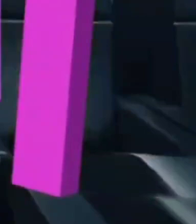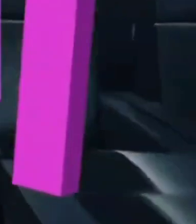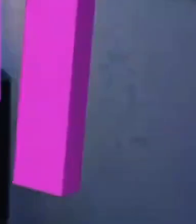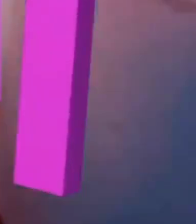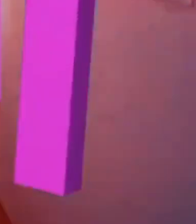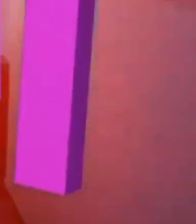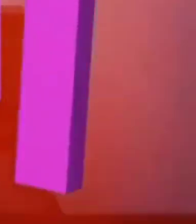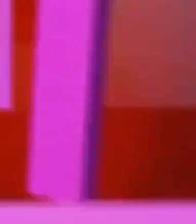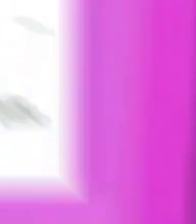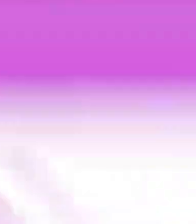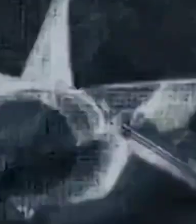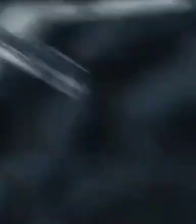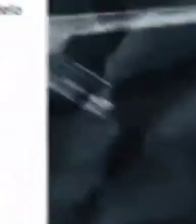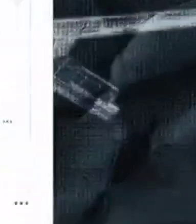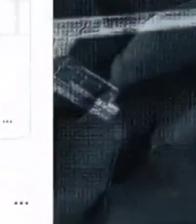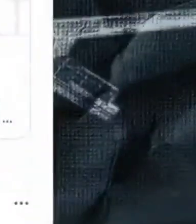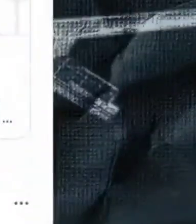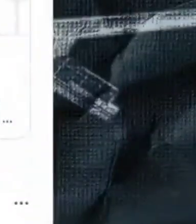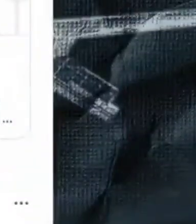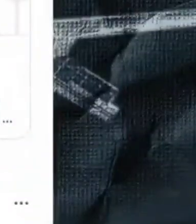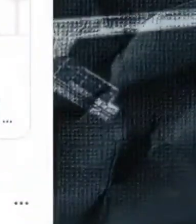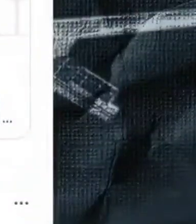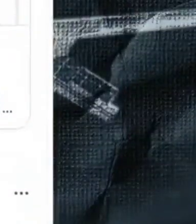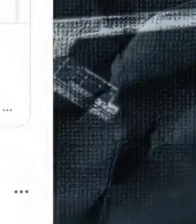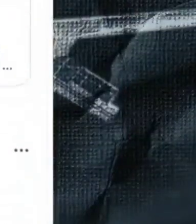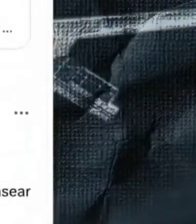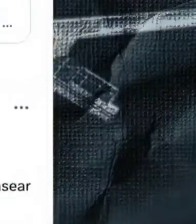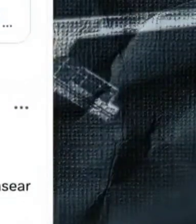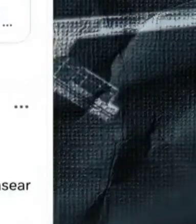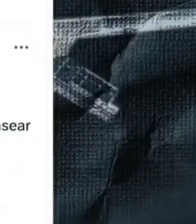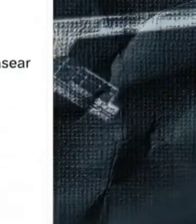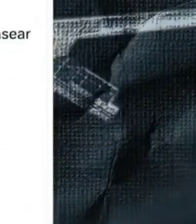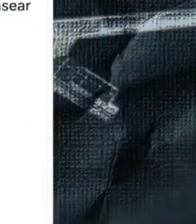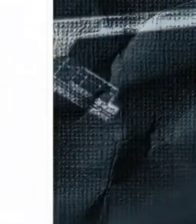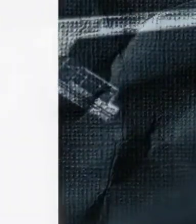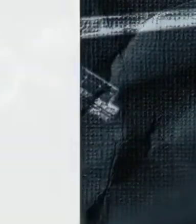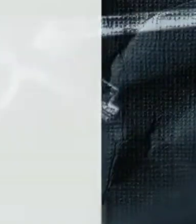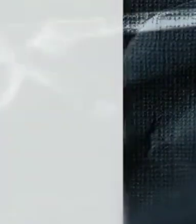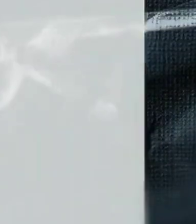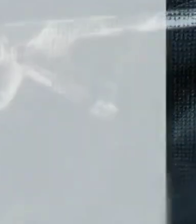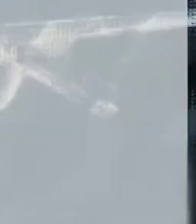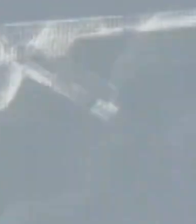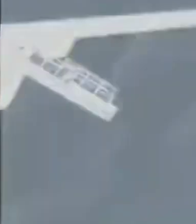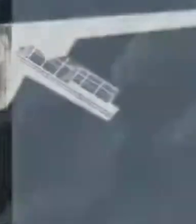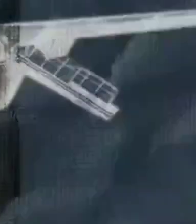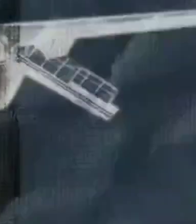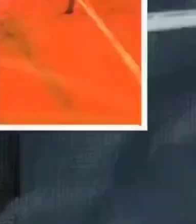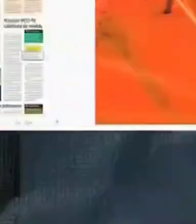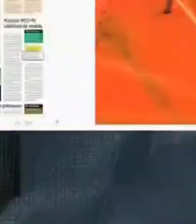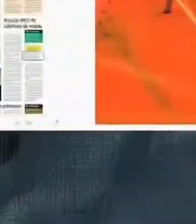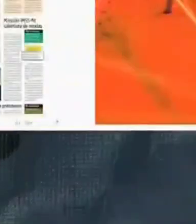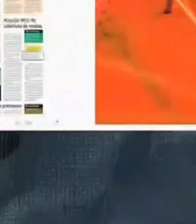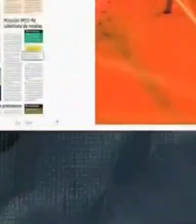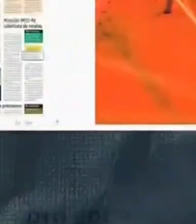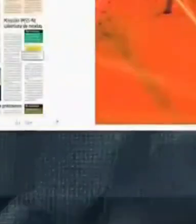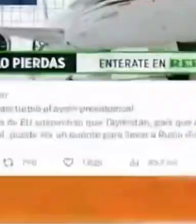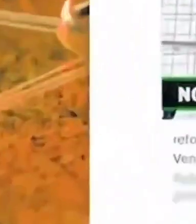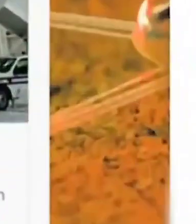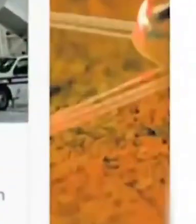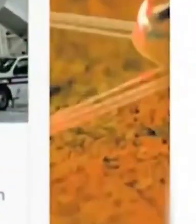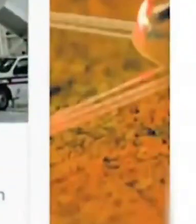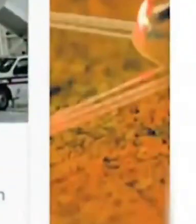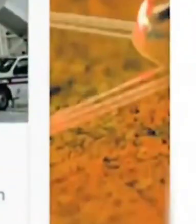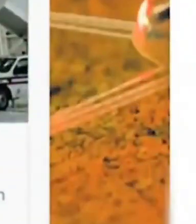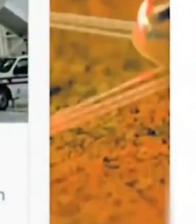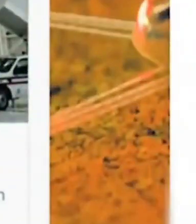a través de una triangulación. Comentaristas en medios nacionales y redes sociales aseguraron sin ningún sustento